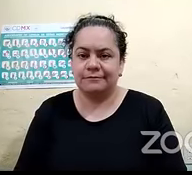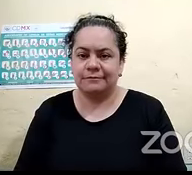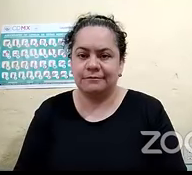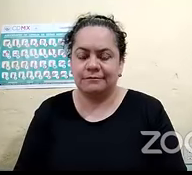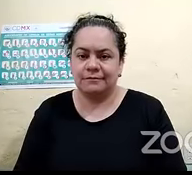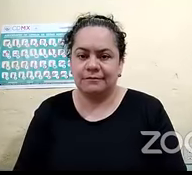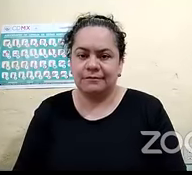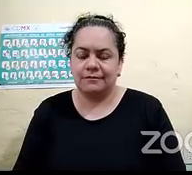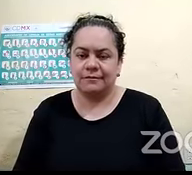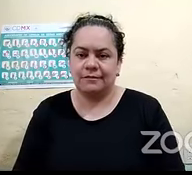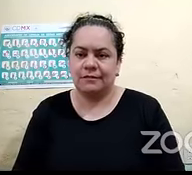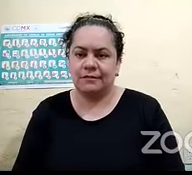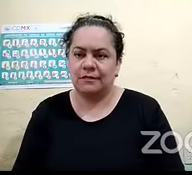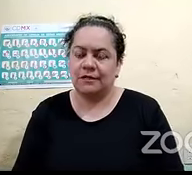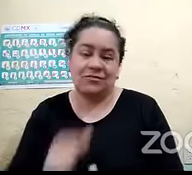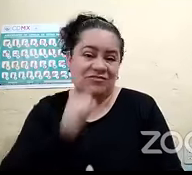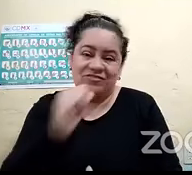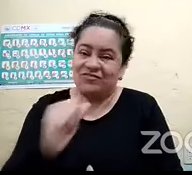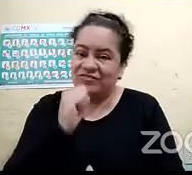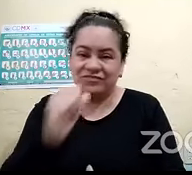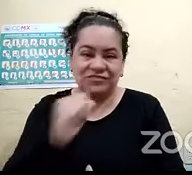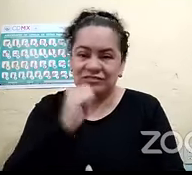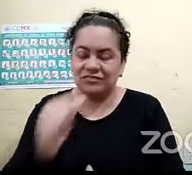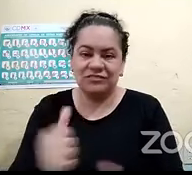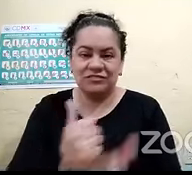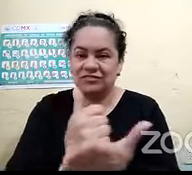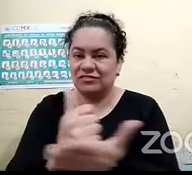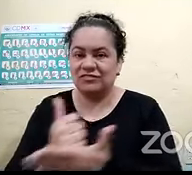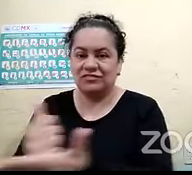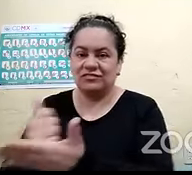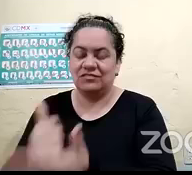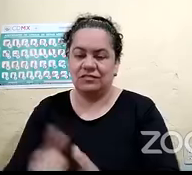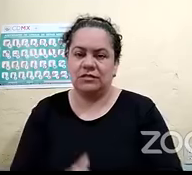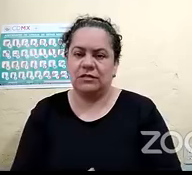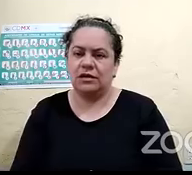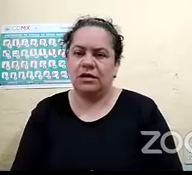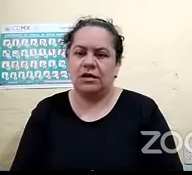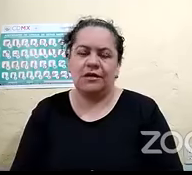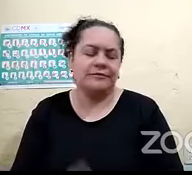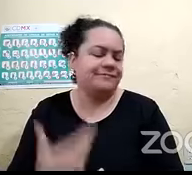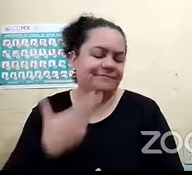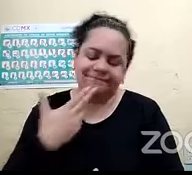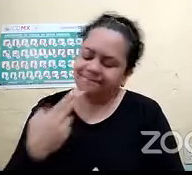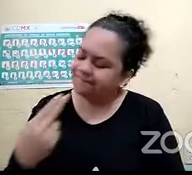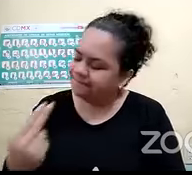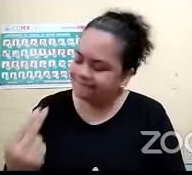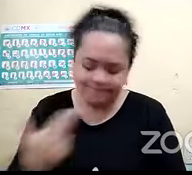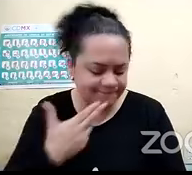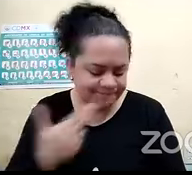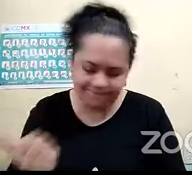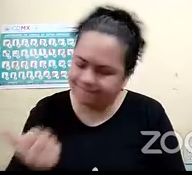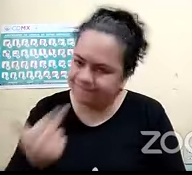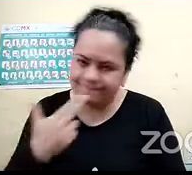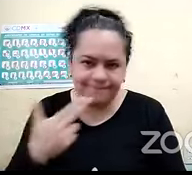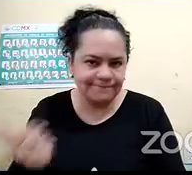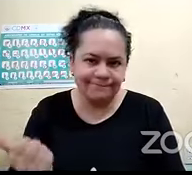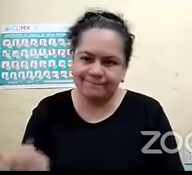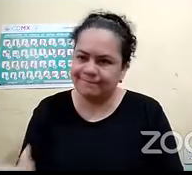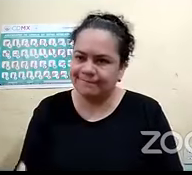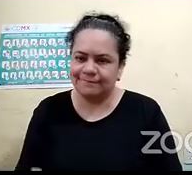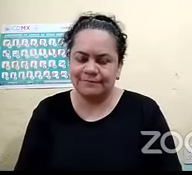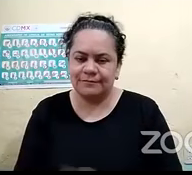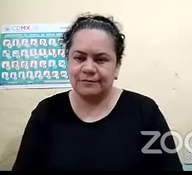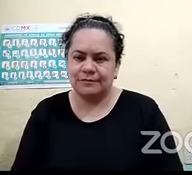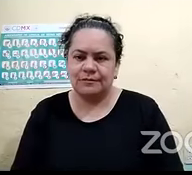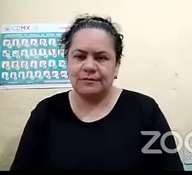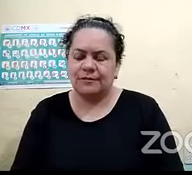nada entonces no ha servido de gran bueno no ha sido de mucha utilidad